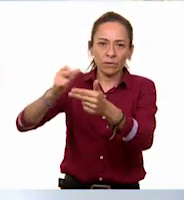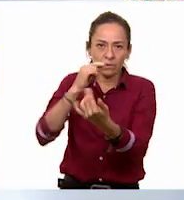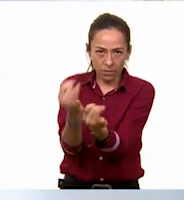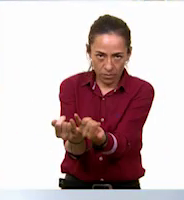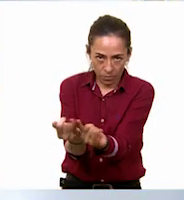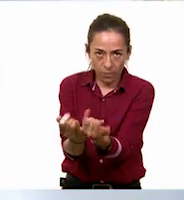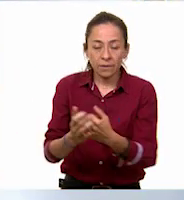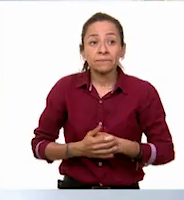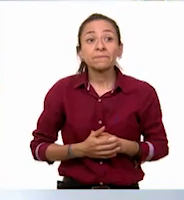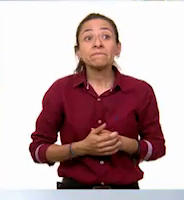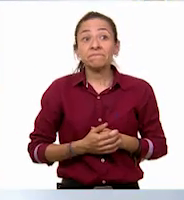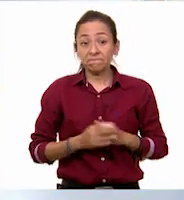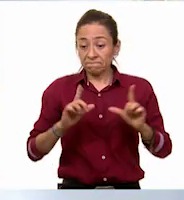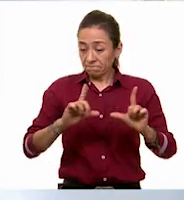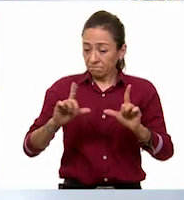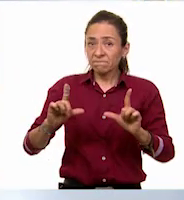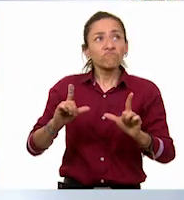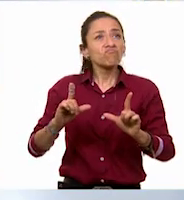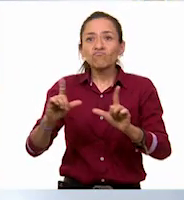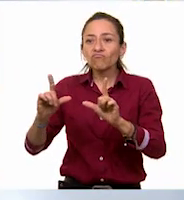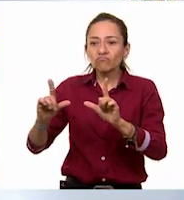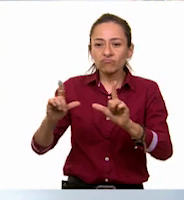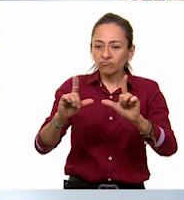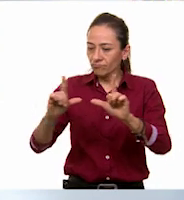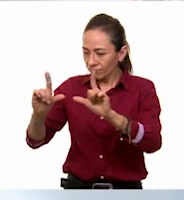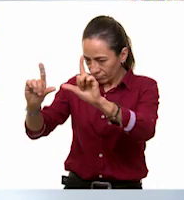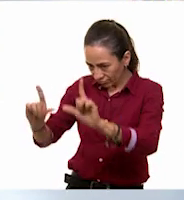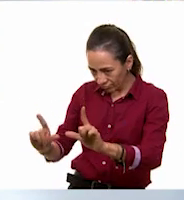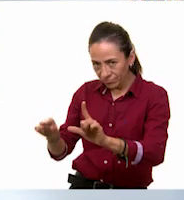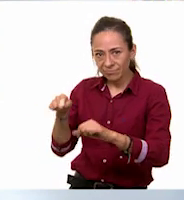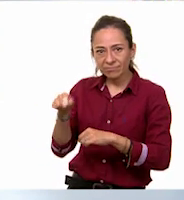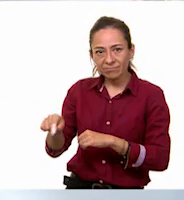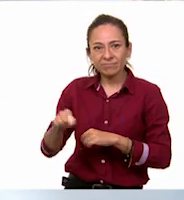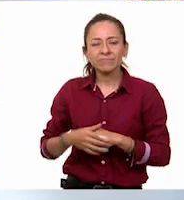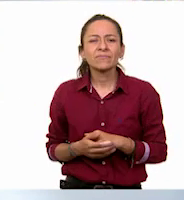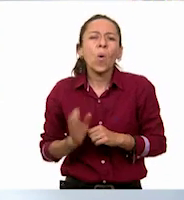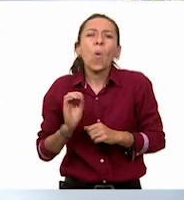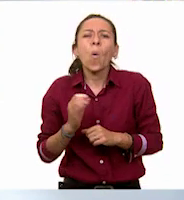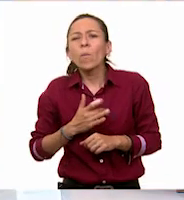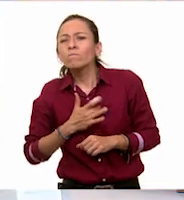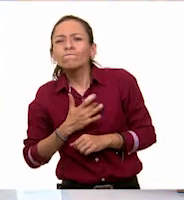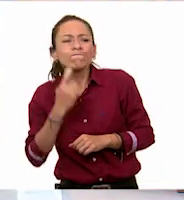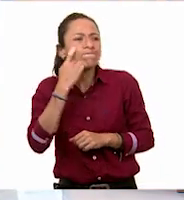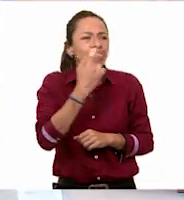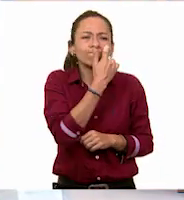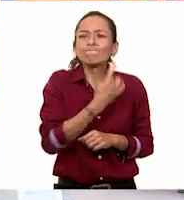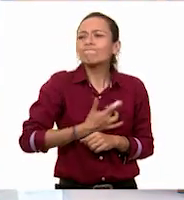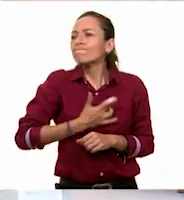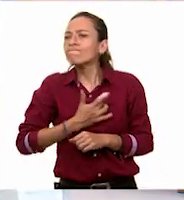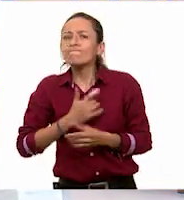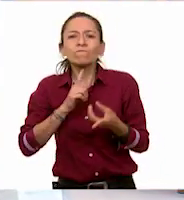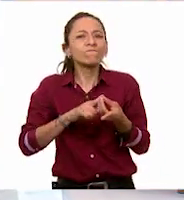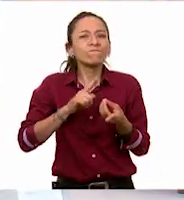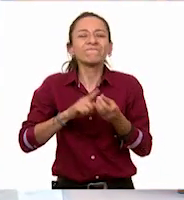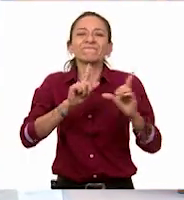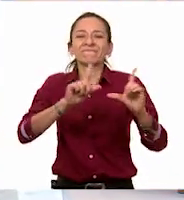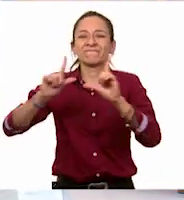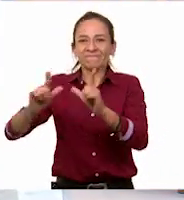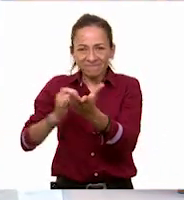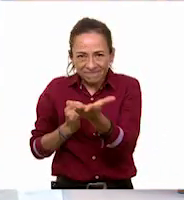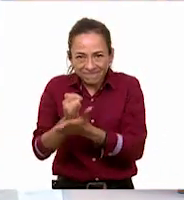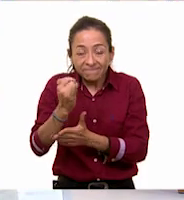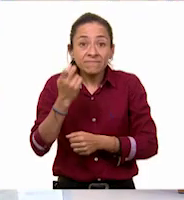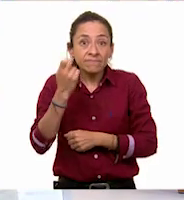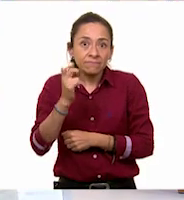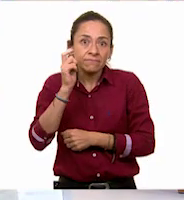la puedo colocar aquí o en algún lugar de mi preferencia. De esa manera los visitantes van a poder